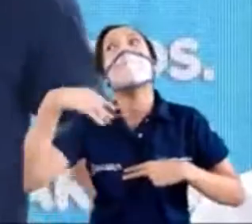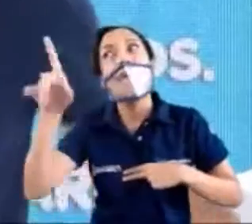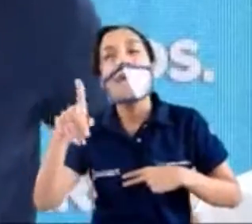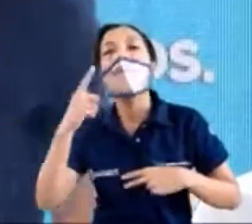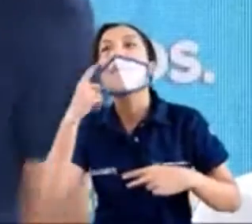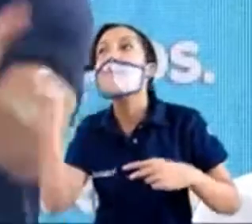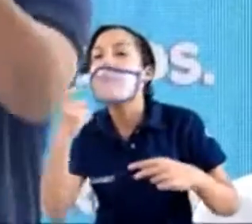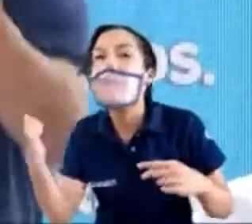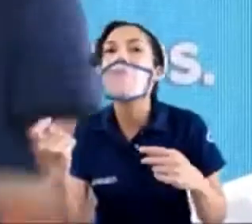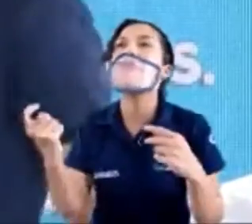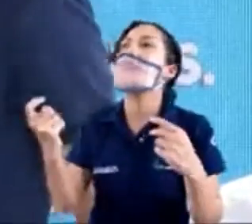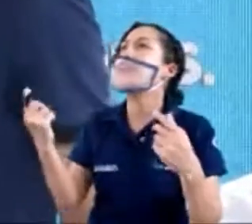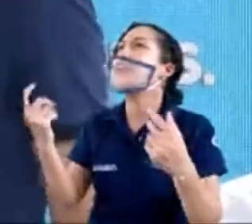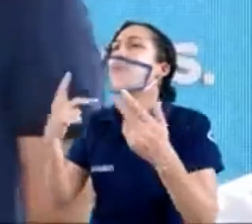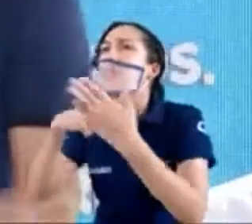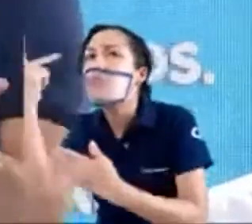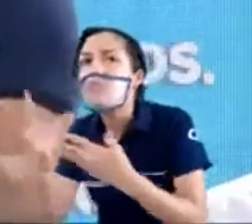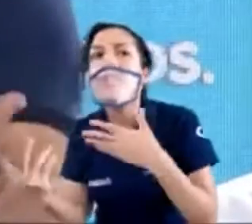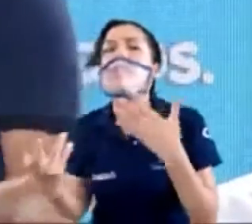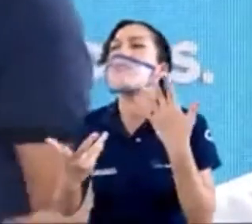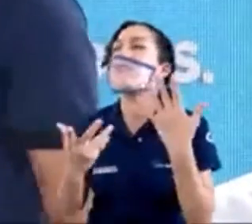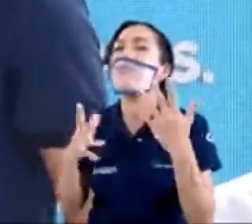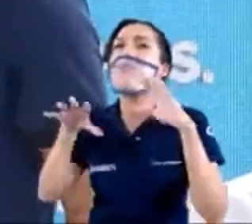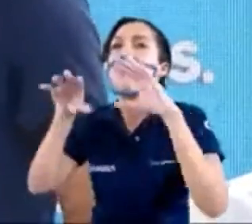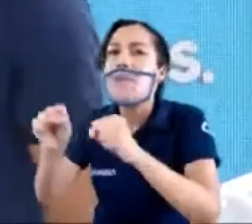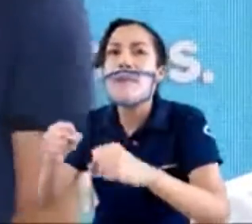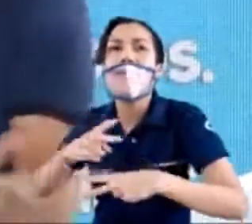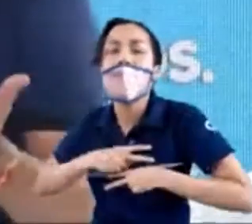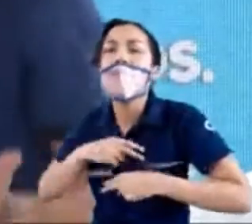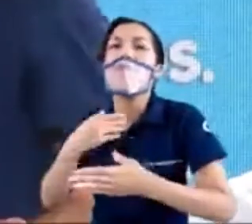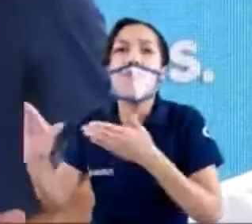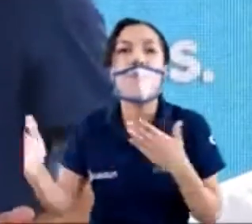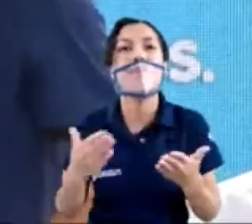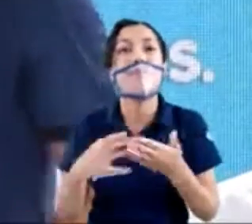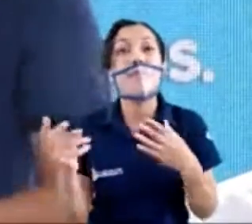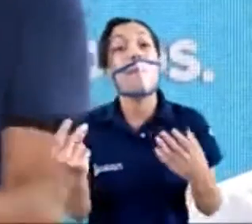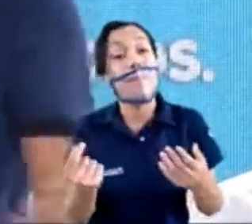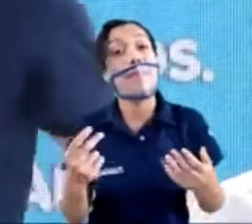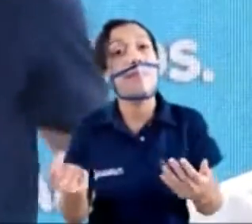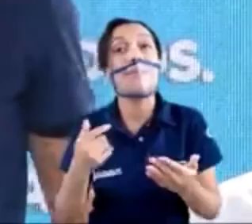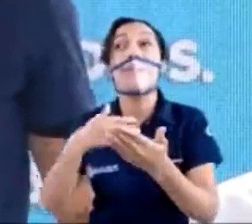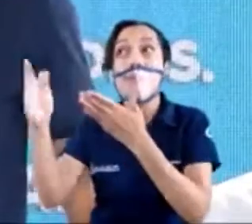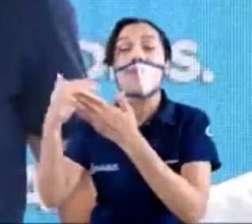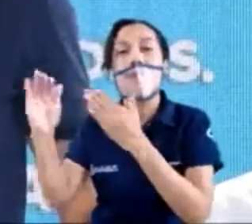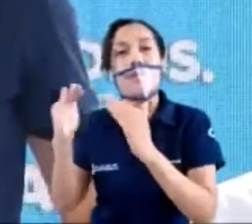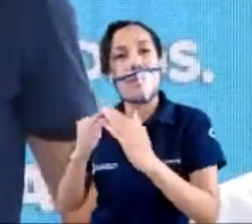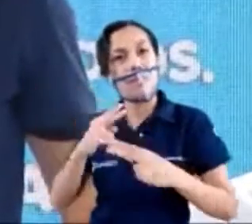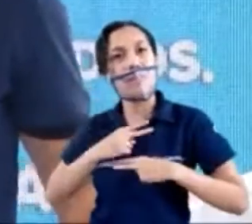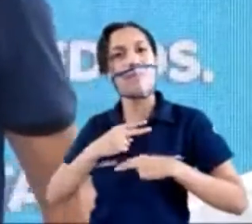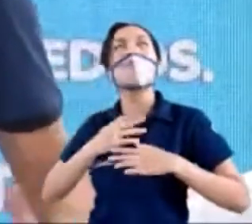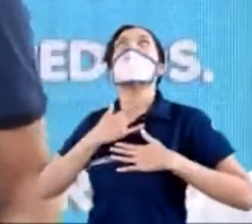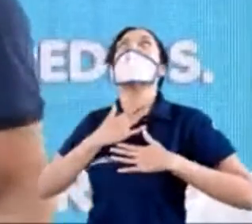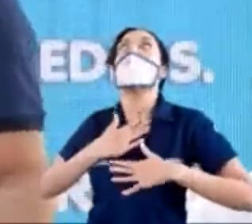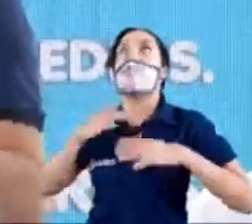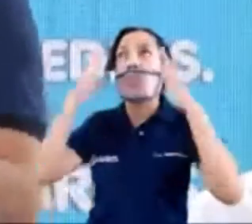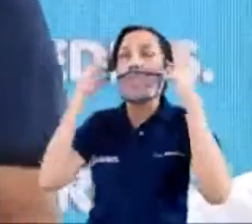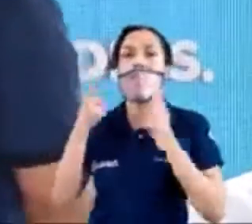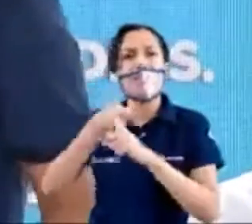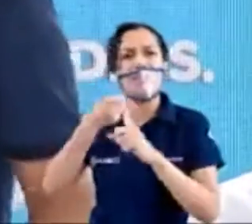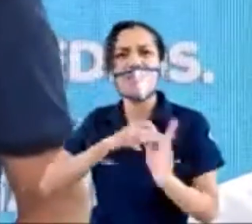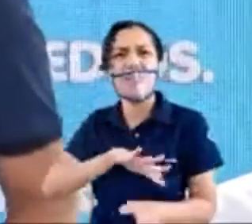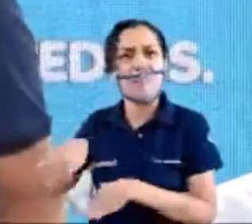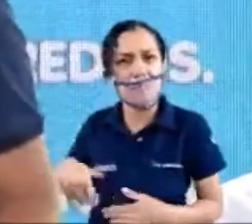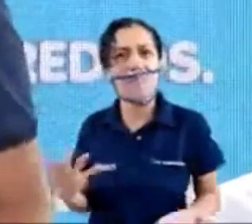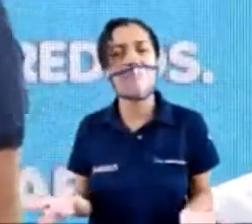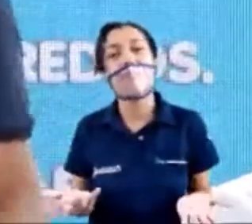casa, péguenle un empujoncito y díganle que vaya a ponerse las pilas a comprar su casa que ustedes ya quieren vivir sabroso. Y si están